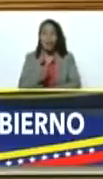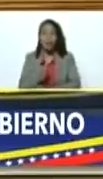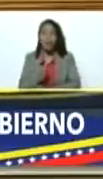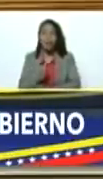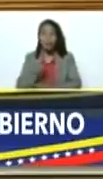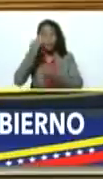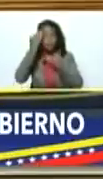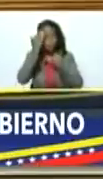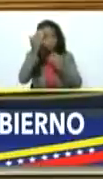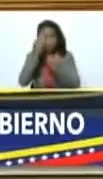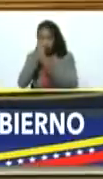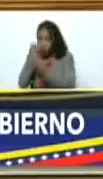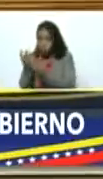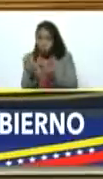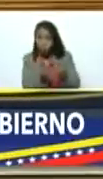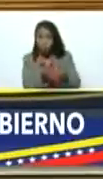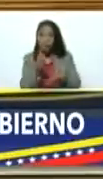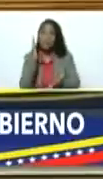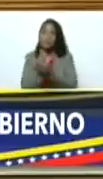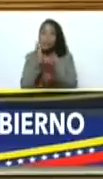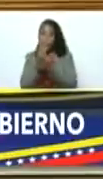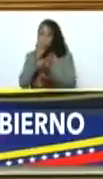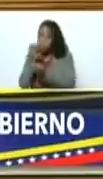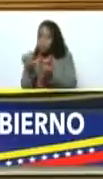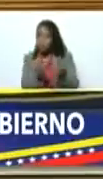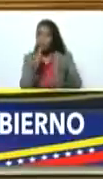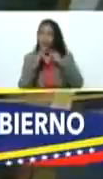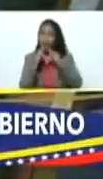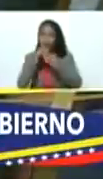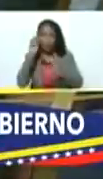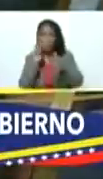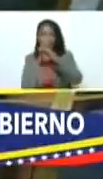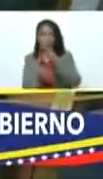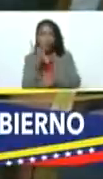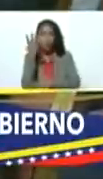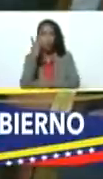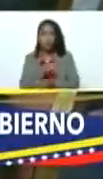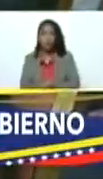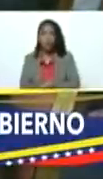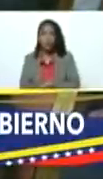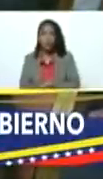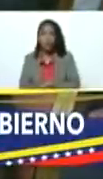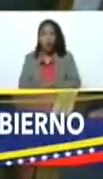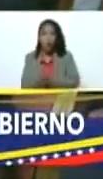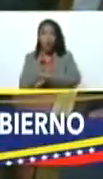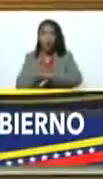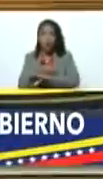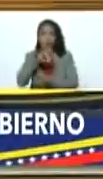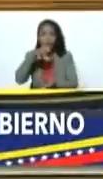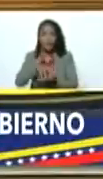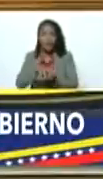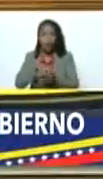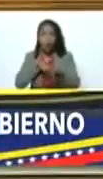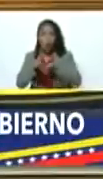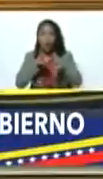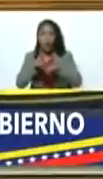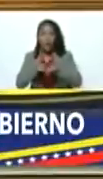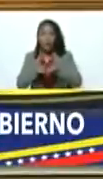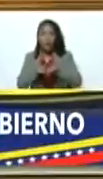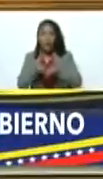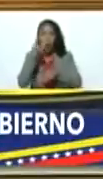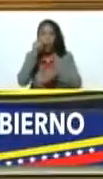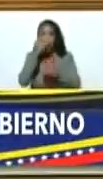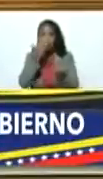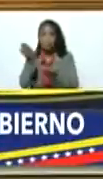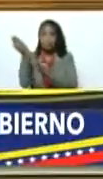Sergio Garrido. Siempre bienvenido a su casa, al Palacio de Miraflores. El gobernador del Estado Cogedes, José Alberto